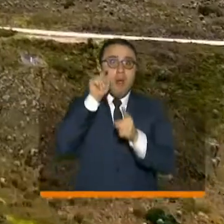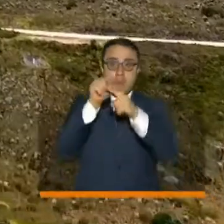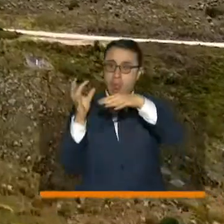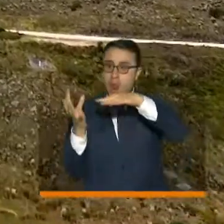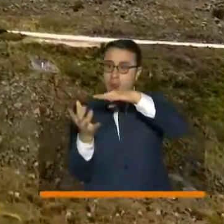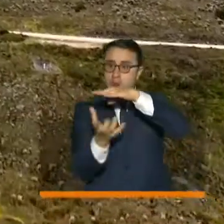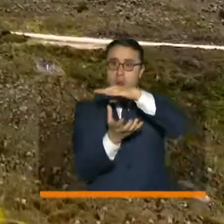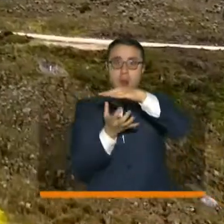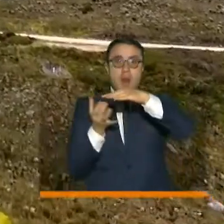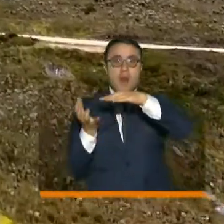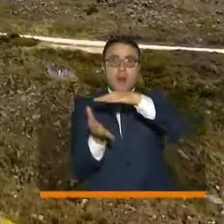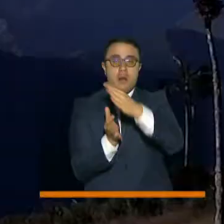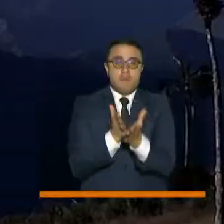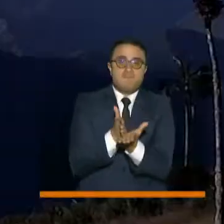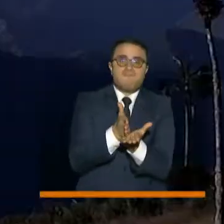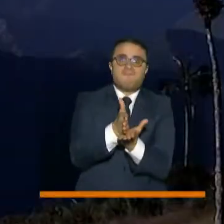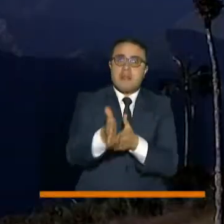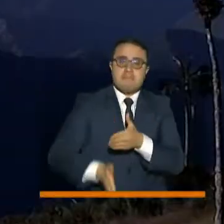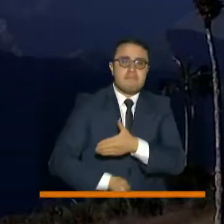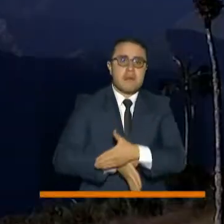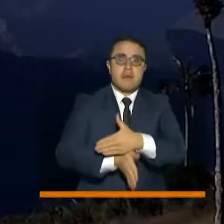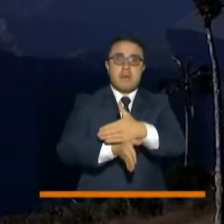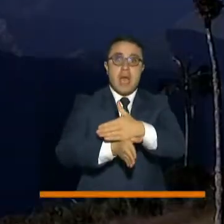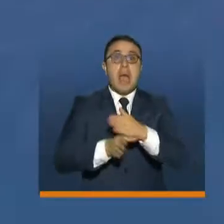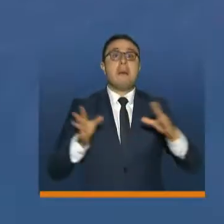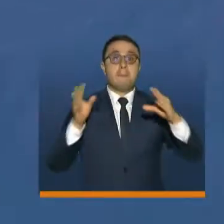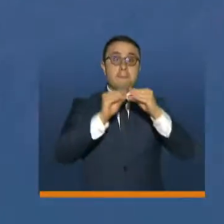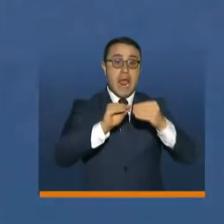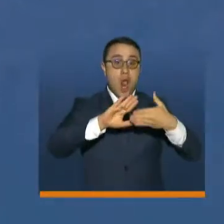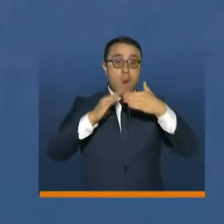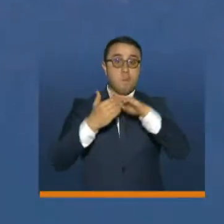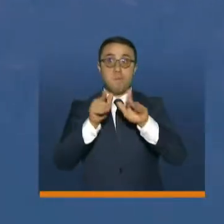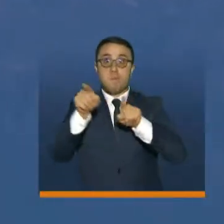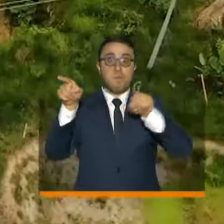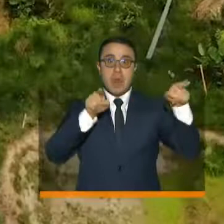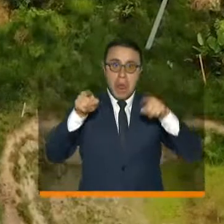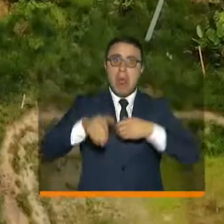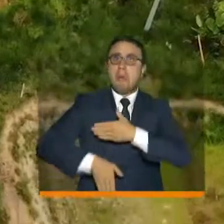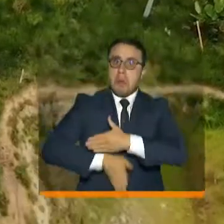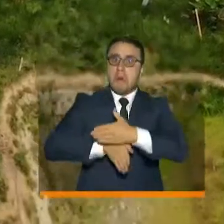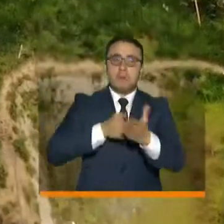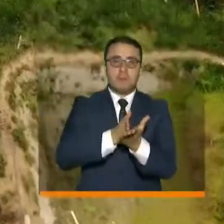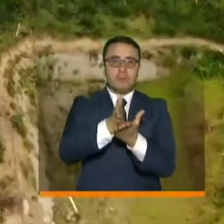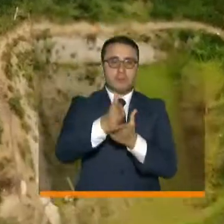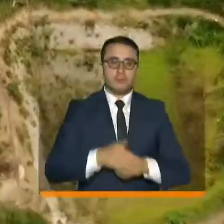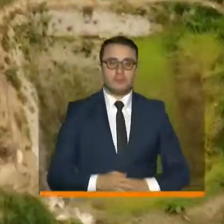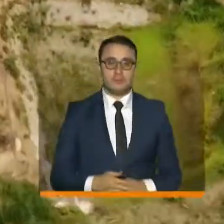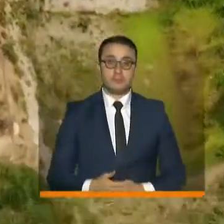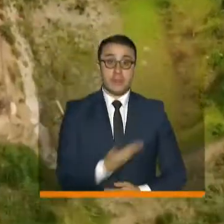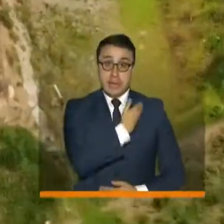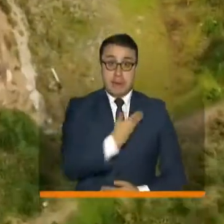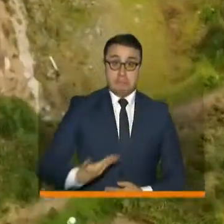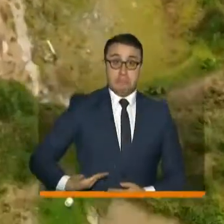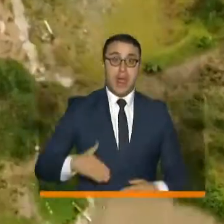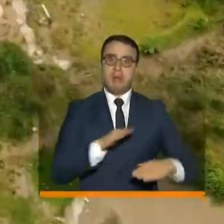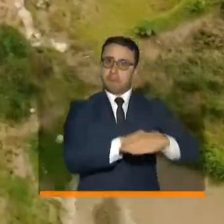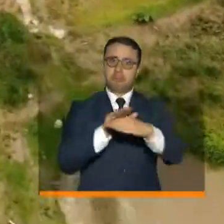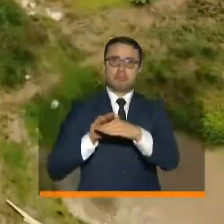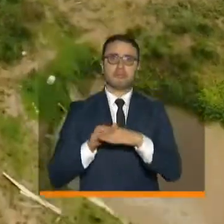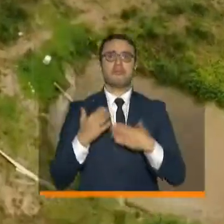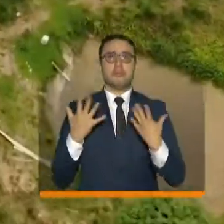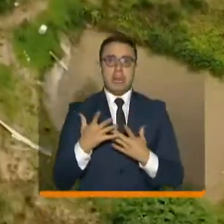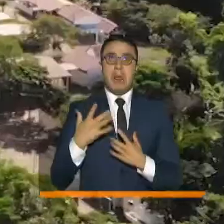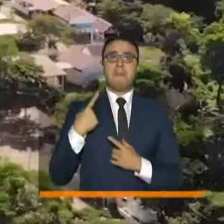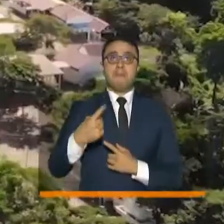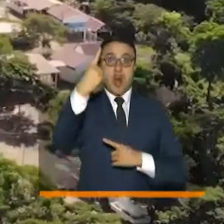ecosistemas y la sostenibilidad de las comunidades que los habitan. El jefe de estado también hizo referencia a los logros de la